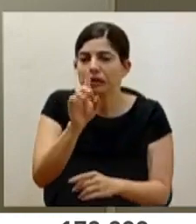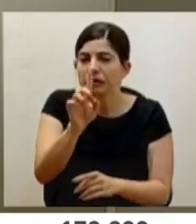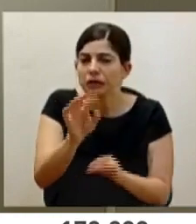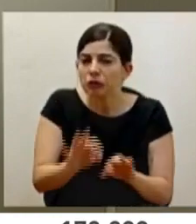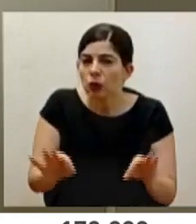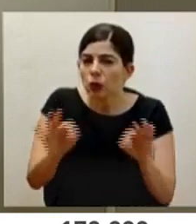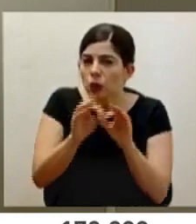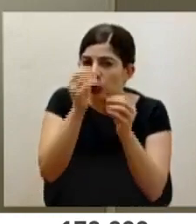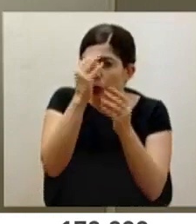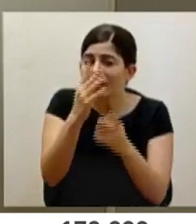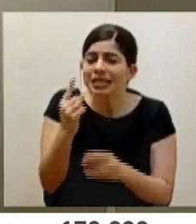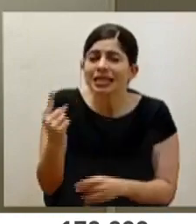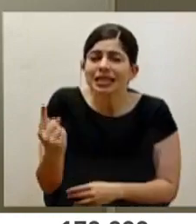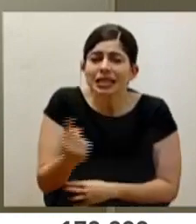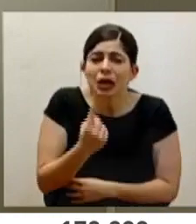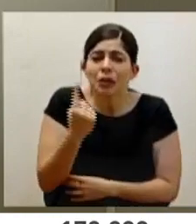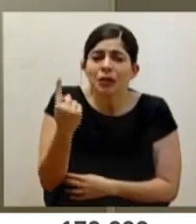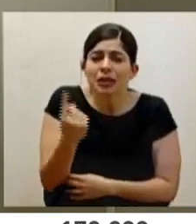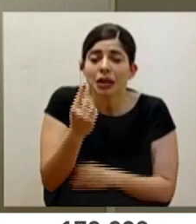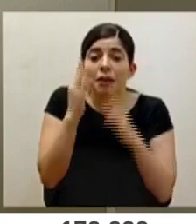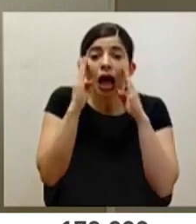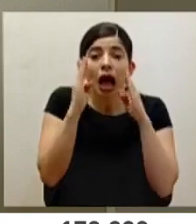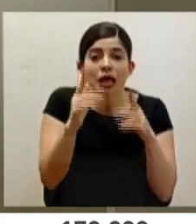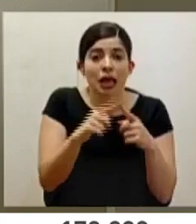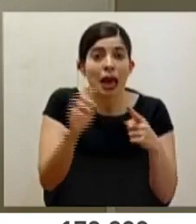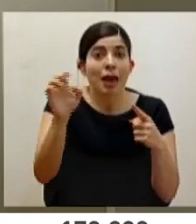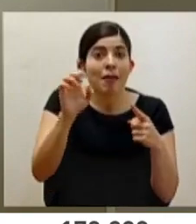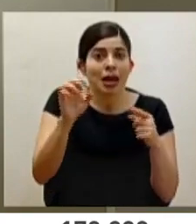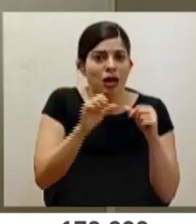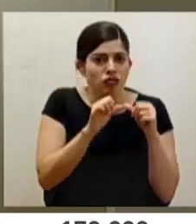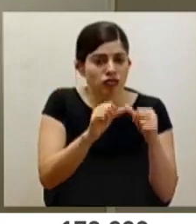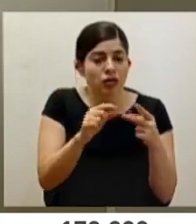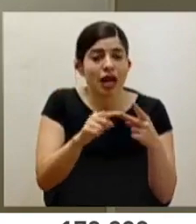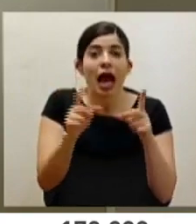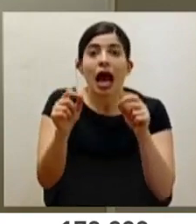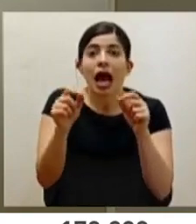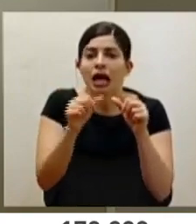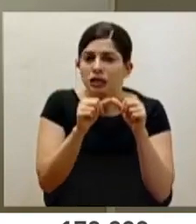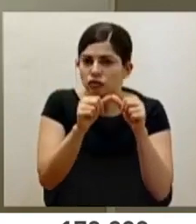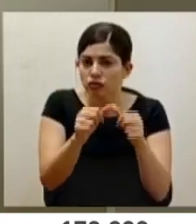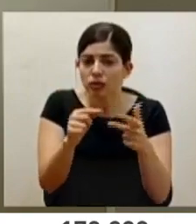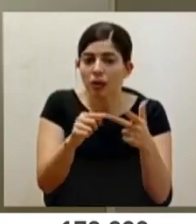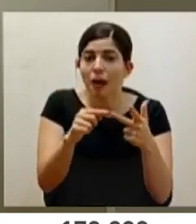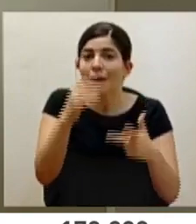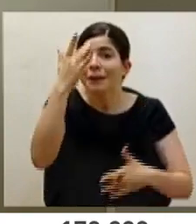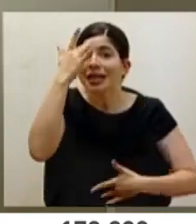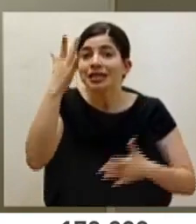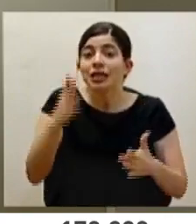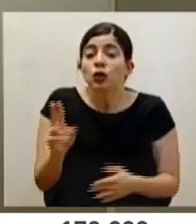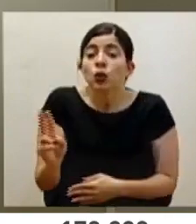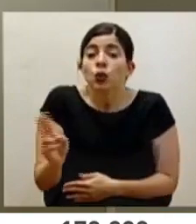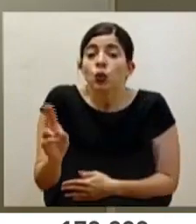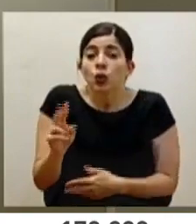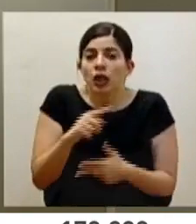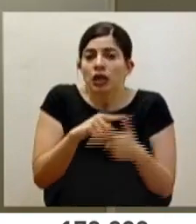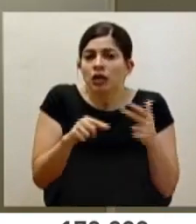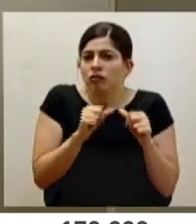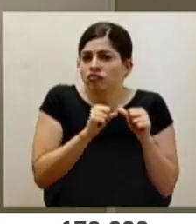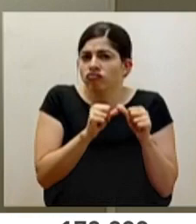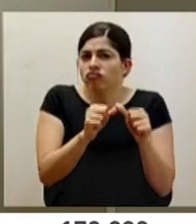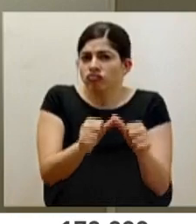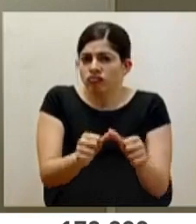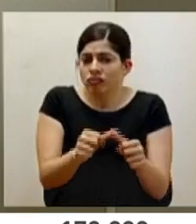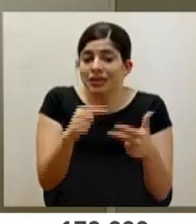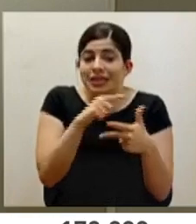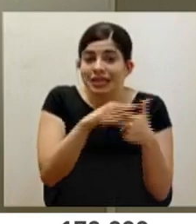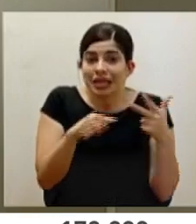que siempre hemos atendido emergencias, cáncer y pacientes electivos urgentes. Esto viene también